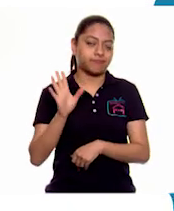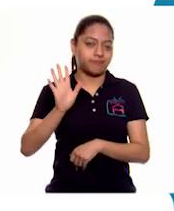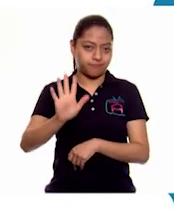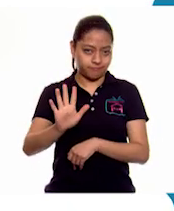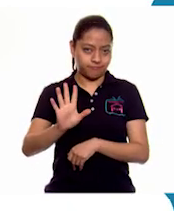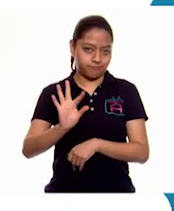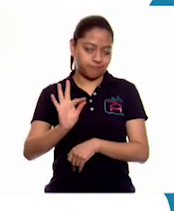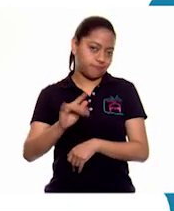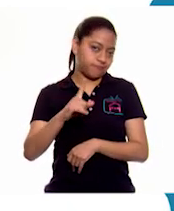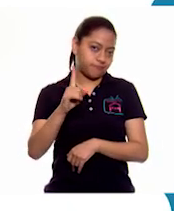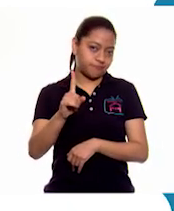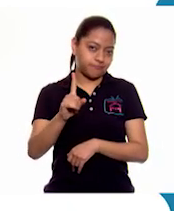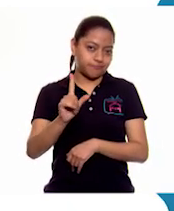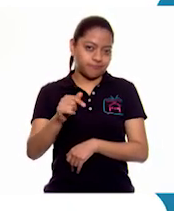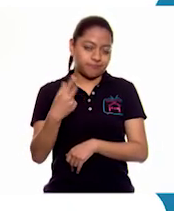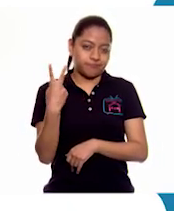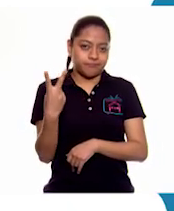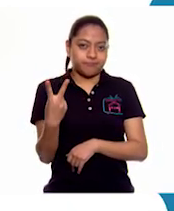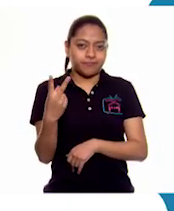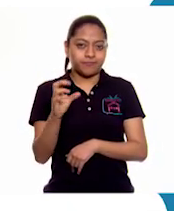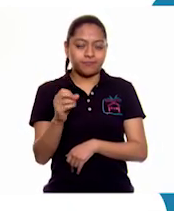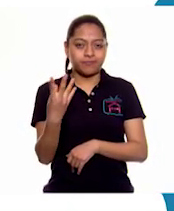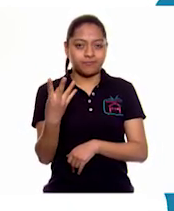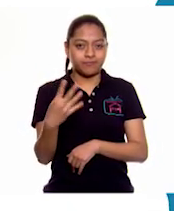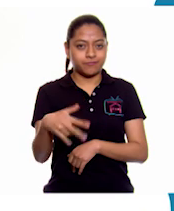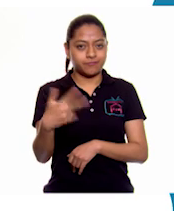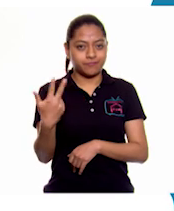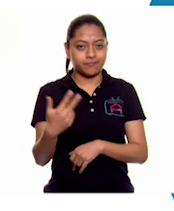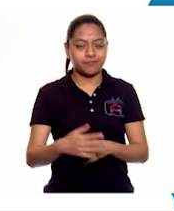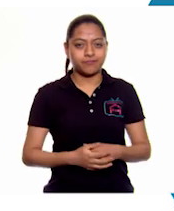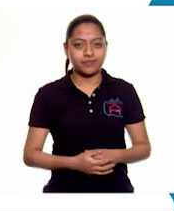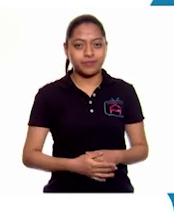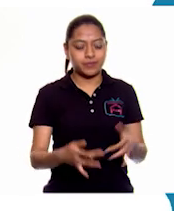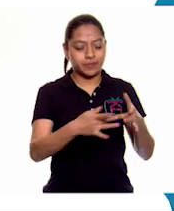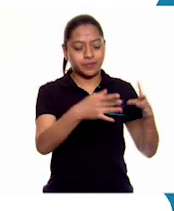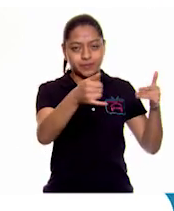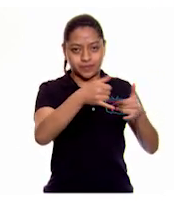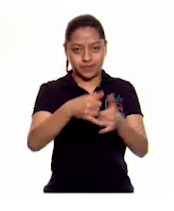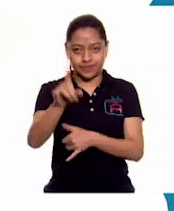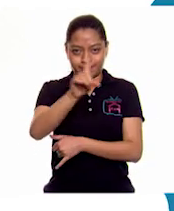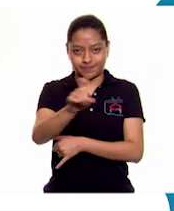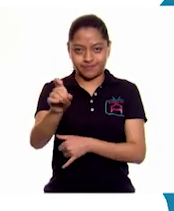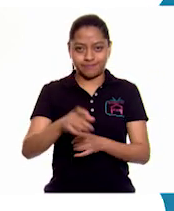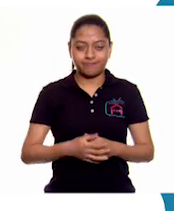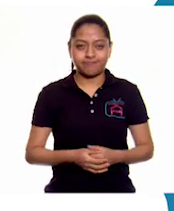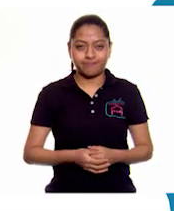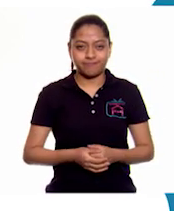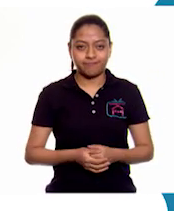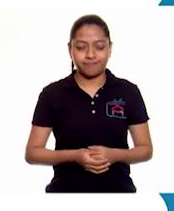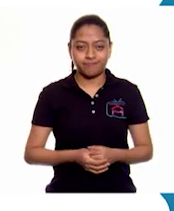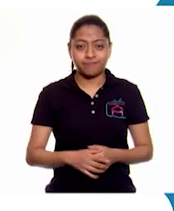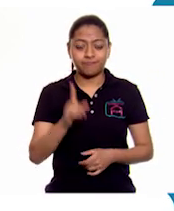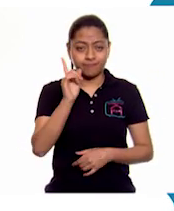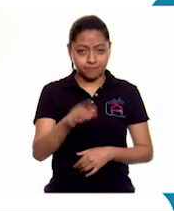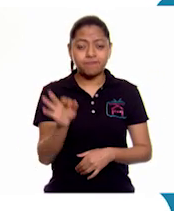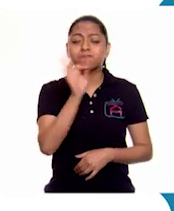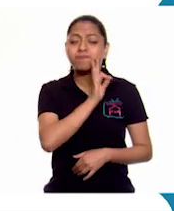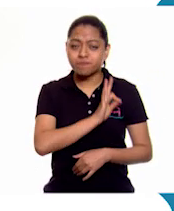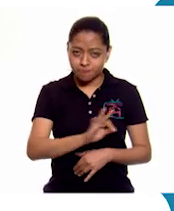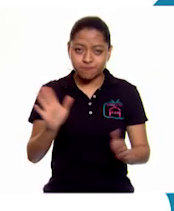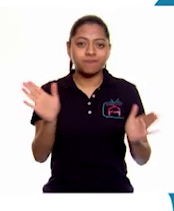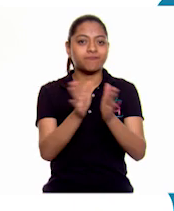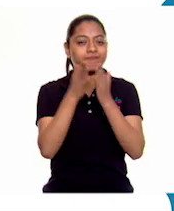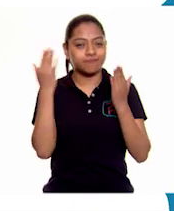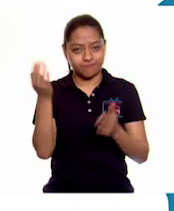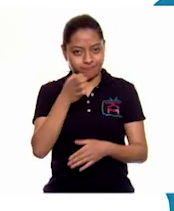5541-7204-13 con 100 líneas. También puedes encontrar los